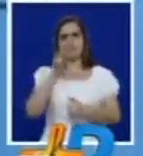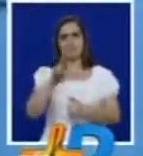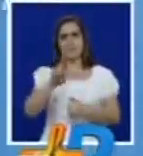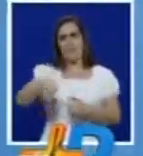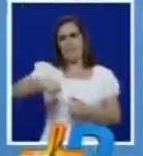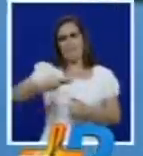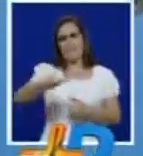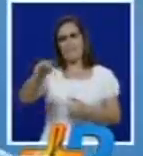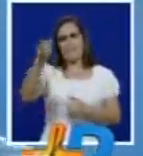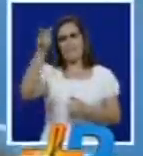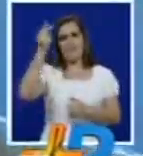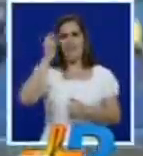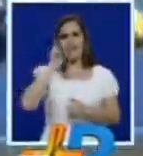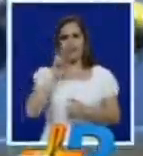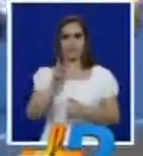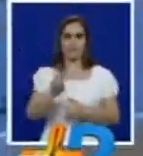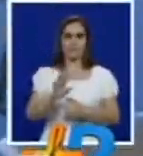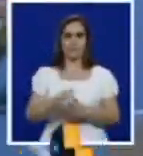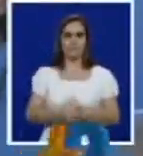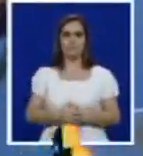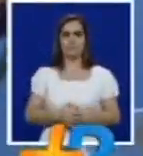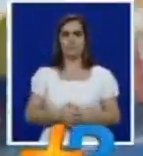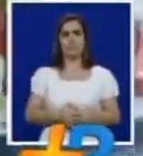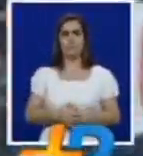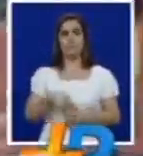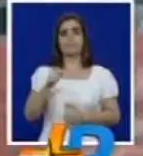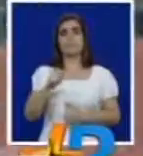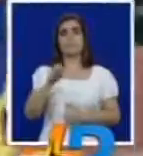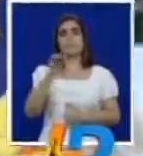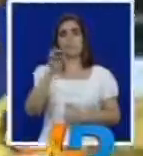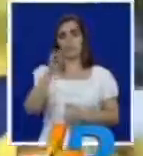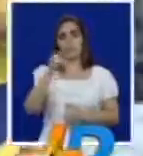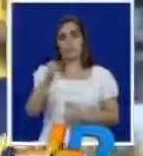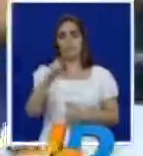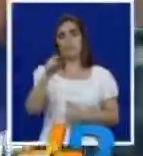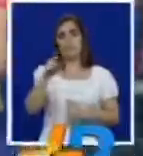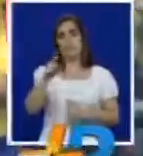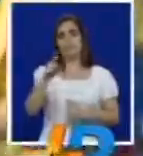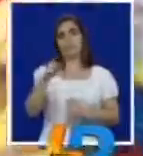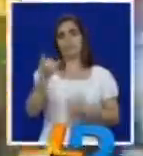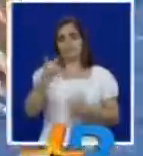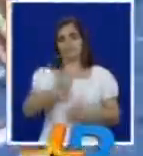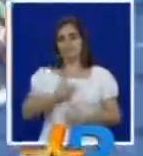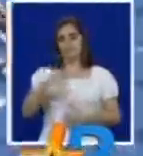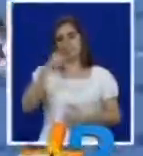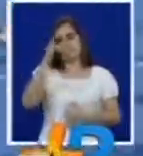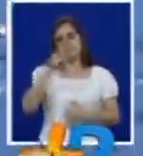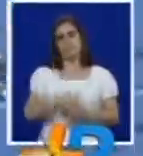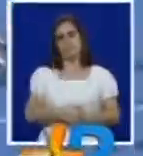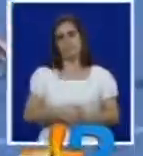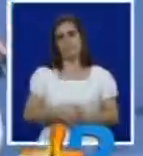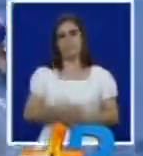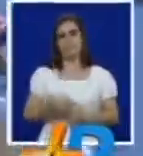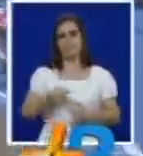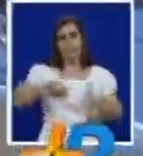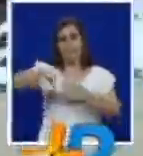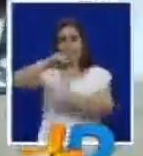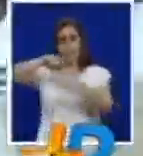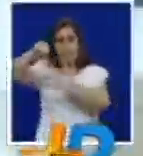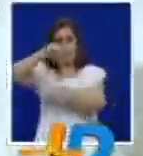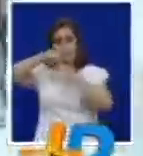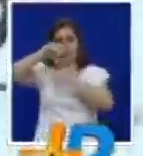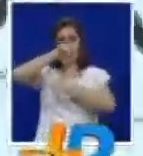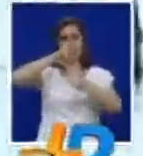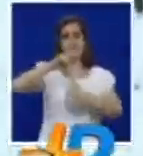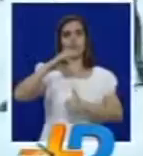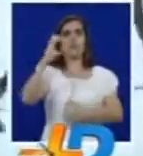y sufrió una caída que lo dejó por fuera de la competencia Muñoz tuvo que responder por el resultado y se colgó el oro en la prueba de los relevos Colombia alcanzó el